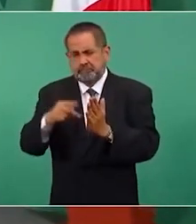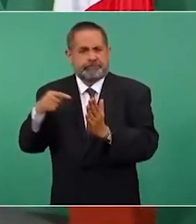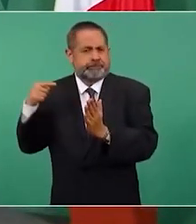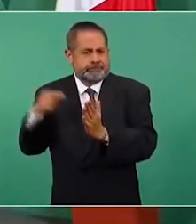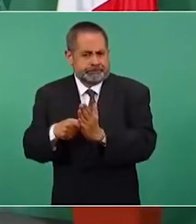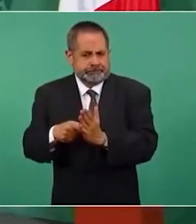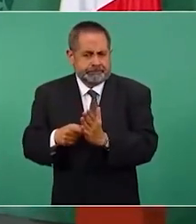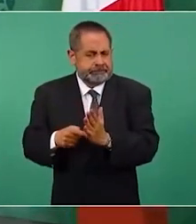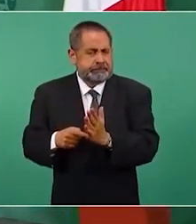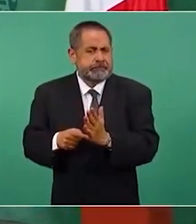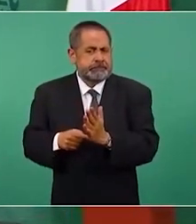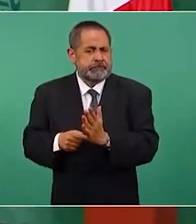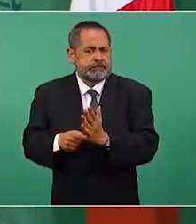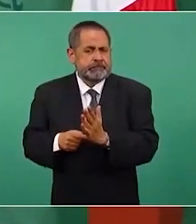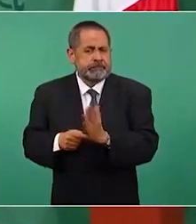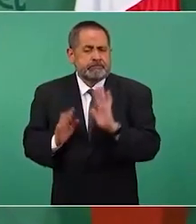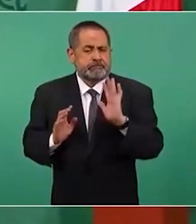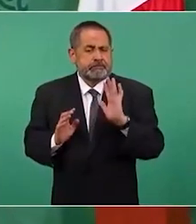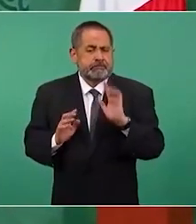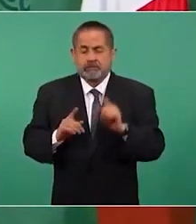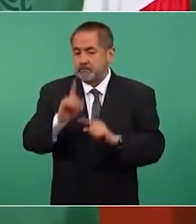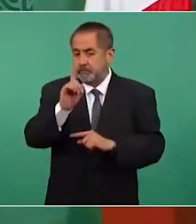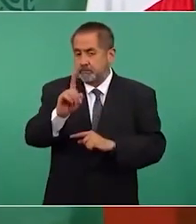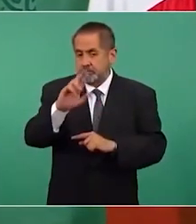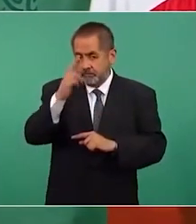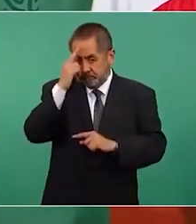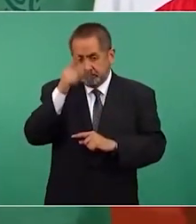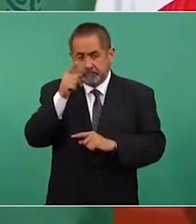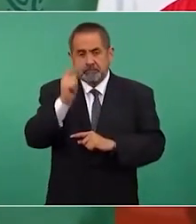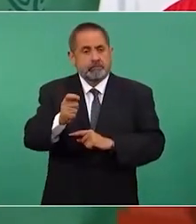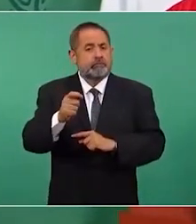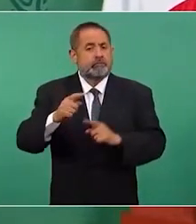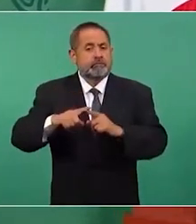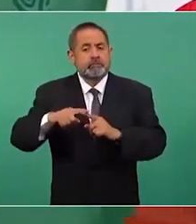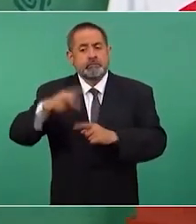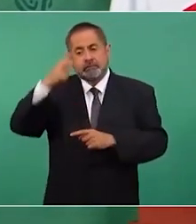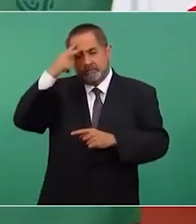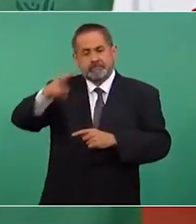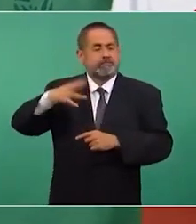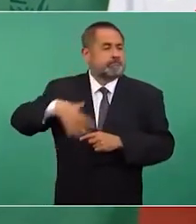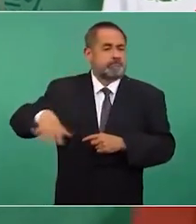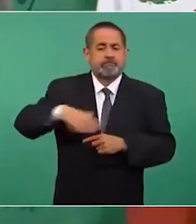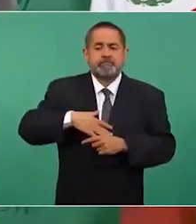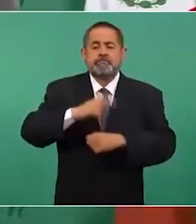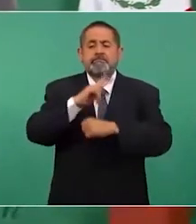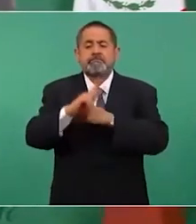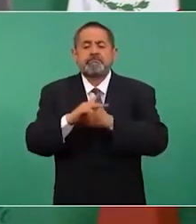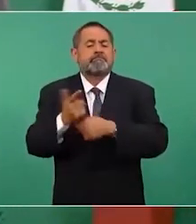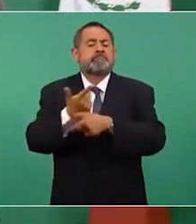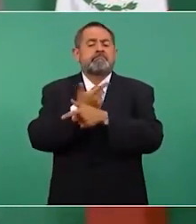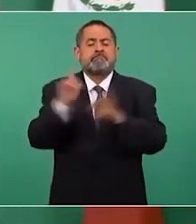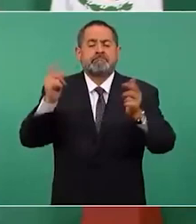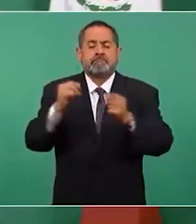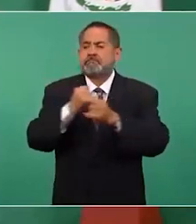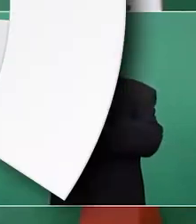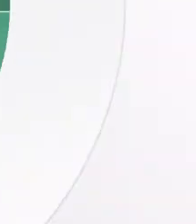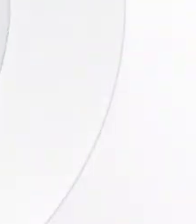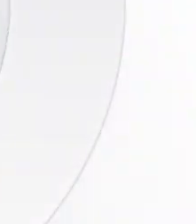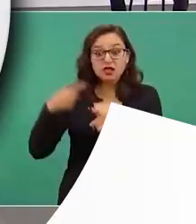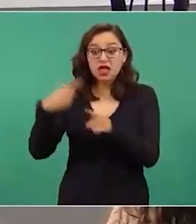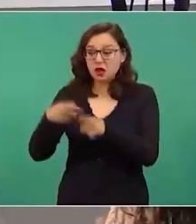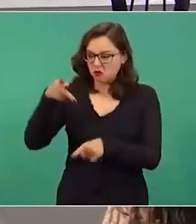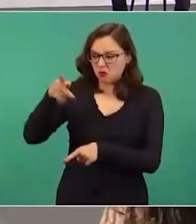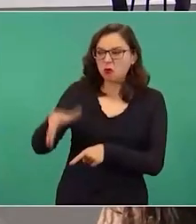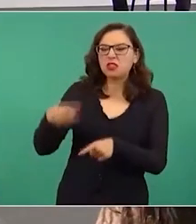no se debe de olvidar que México es un país libre independiente soberano